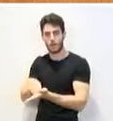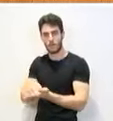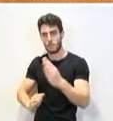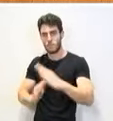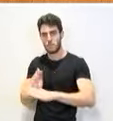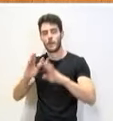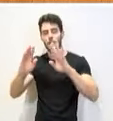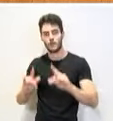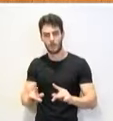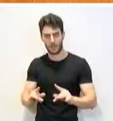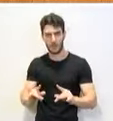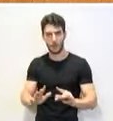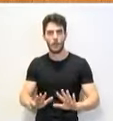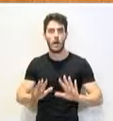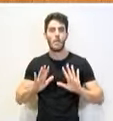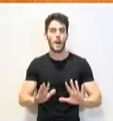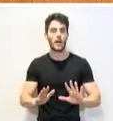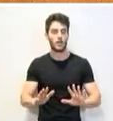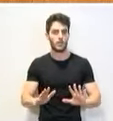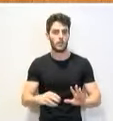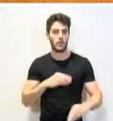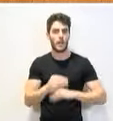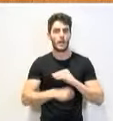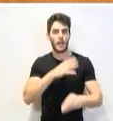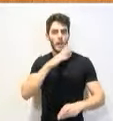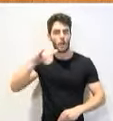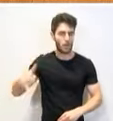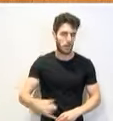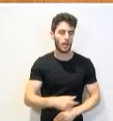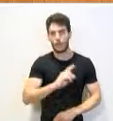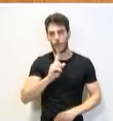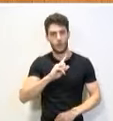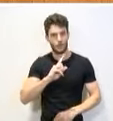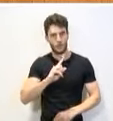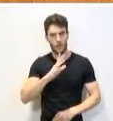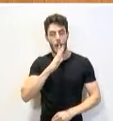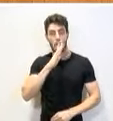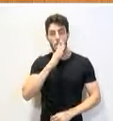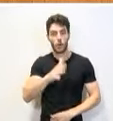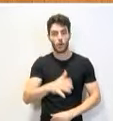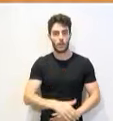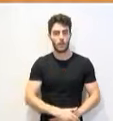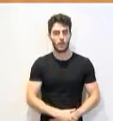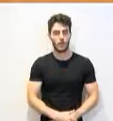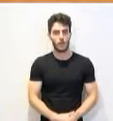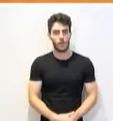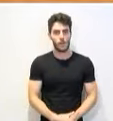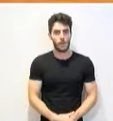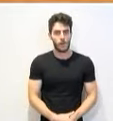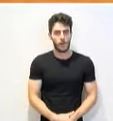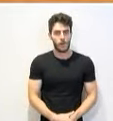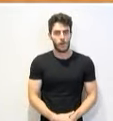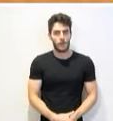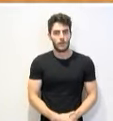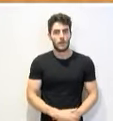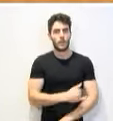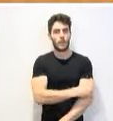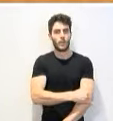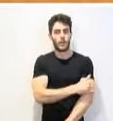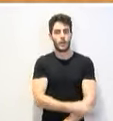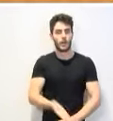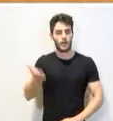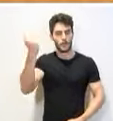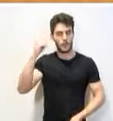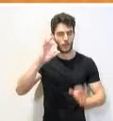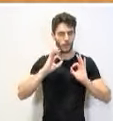recoger firmas, pero no es cierto que lo hiciera porque se cansó. Se hizo porque en anteriores legislaturas, en